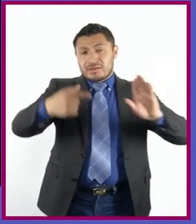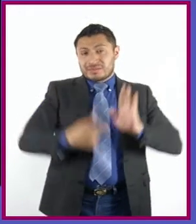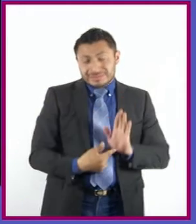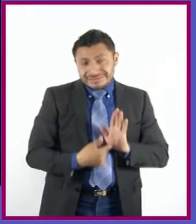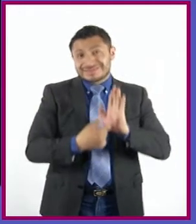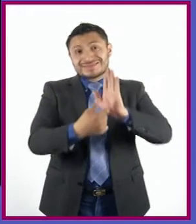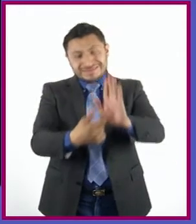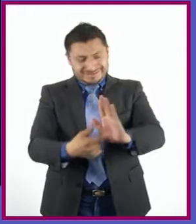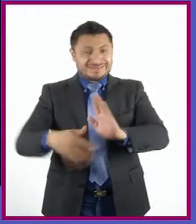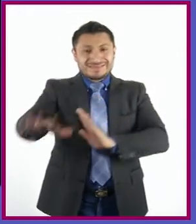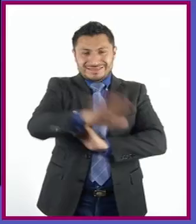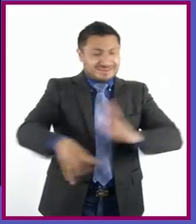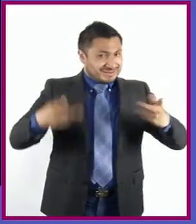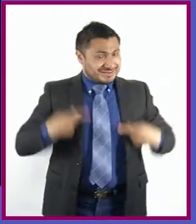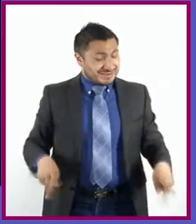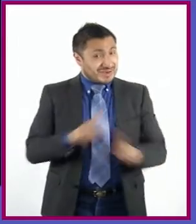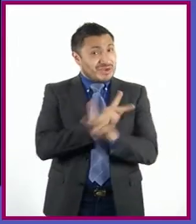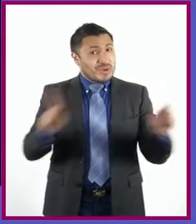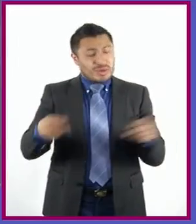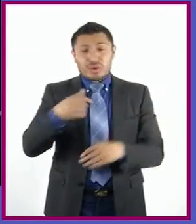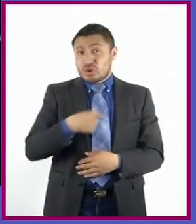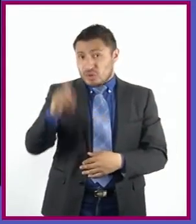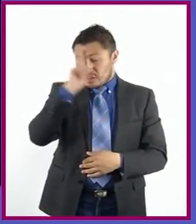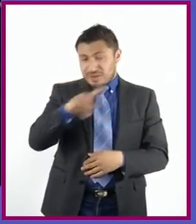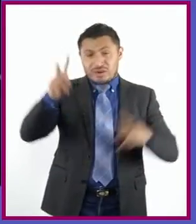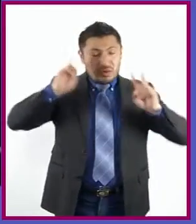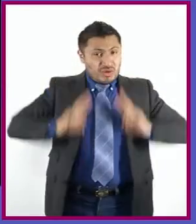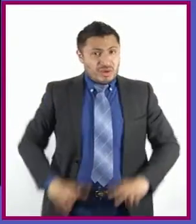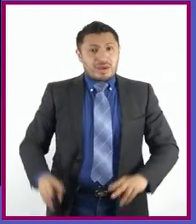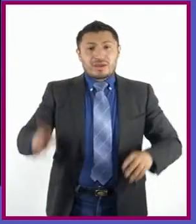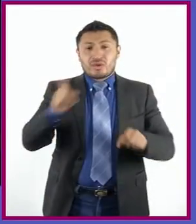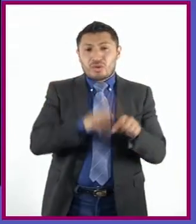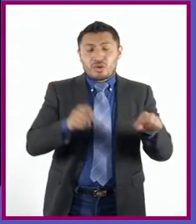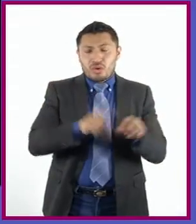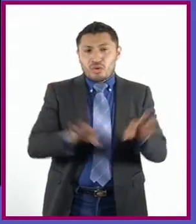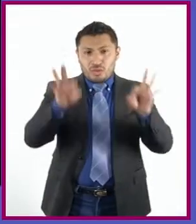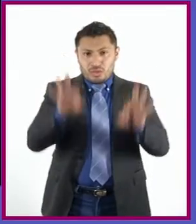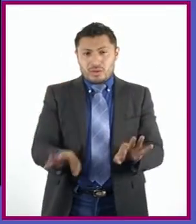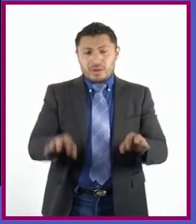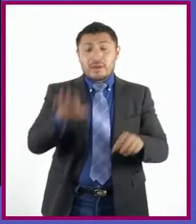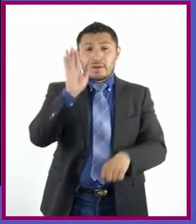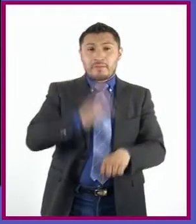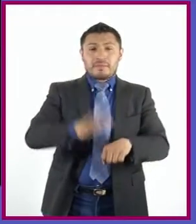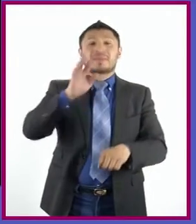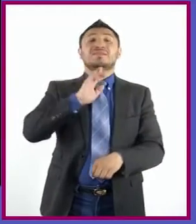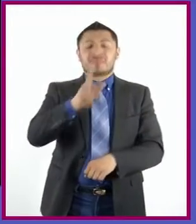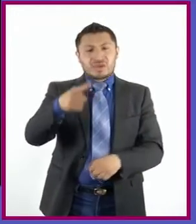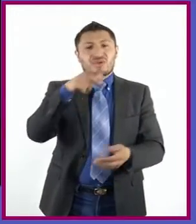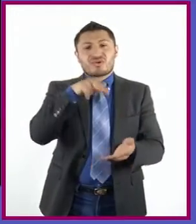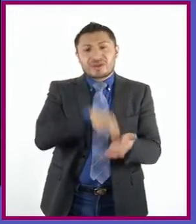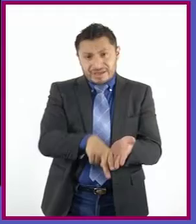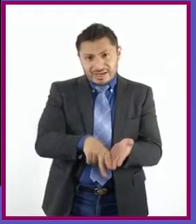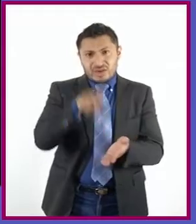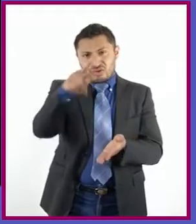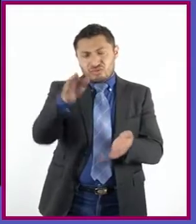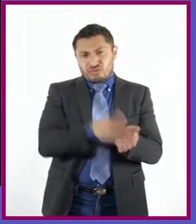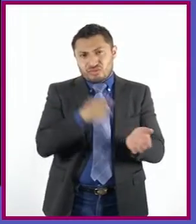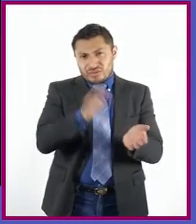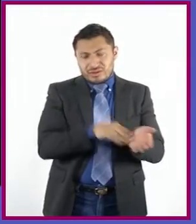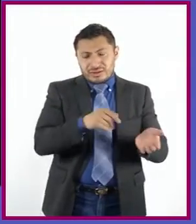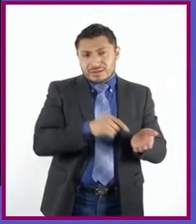ante una audiencia, les recomiendo que se vistan de un color neutro, principalmente negro. Que lleven su texto